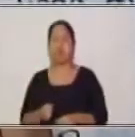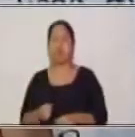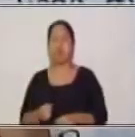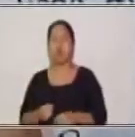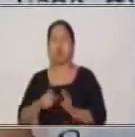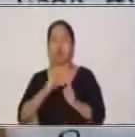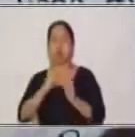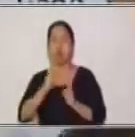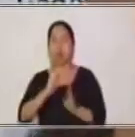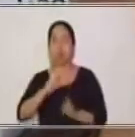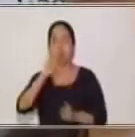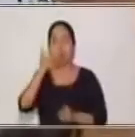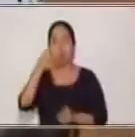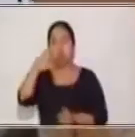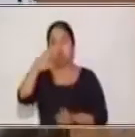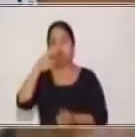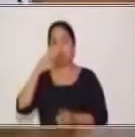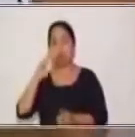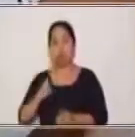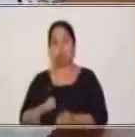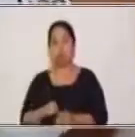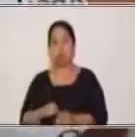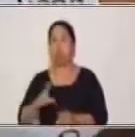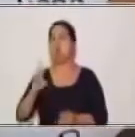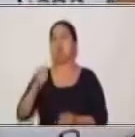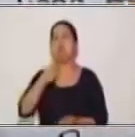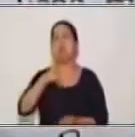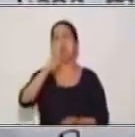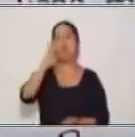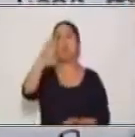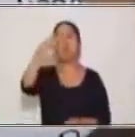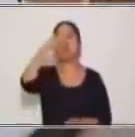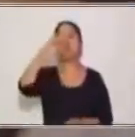no quitarle letras, ¿verdad? No decir usted, por ejemplo.